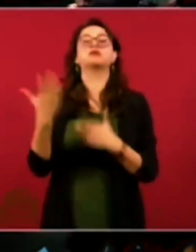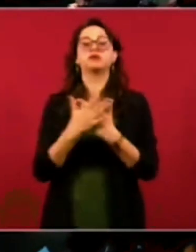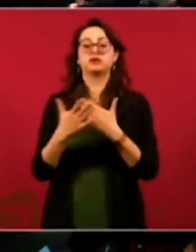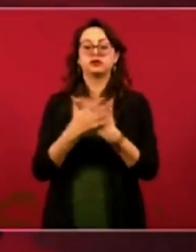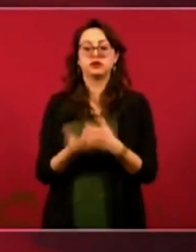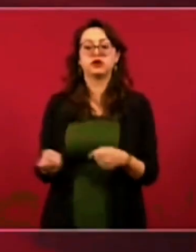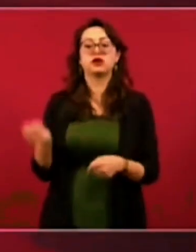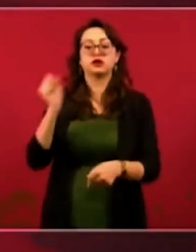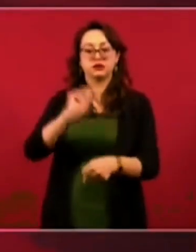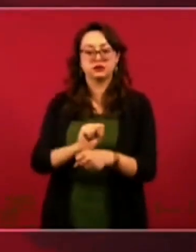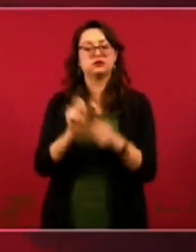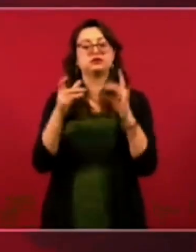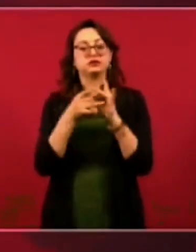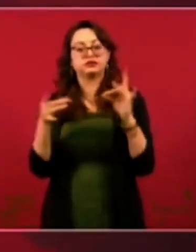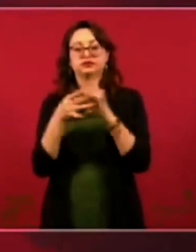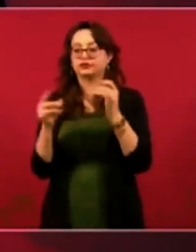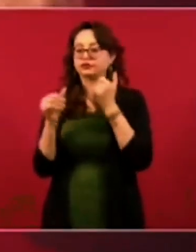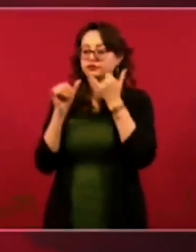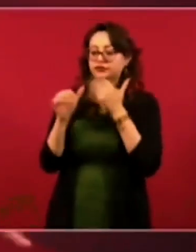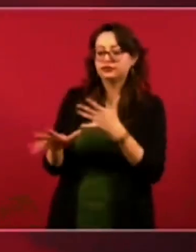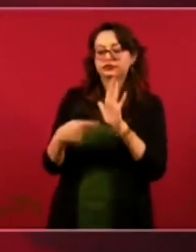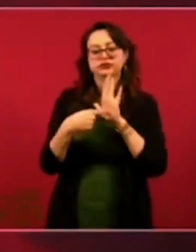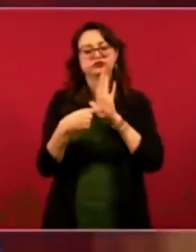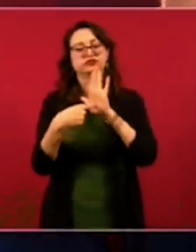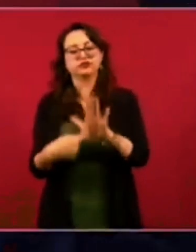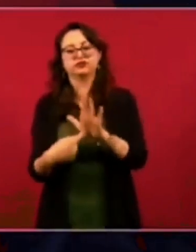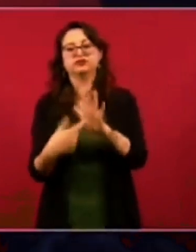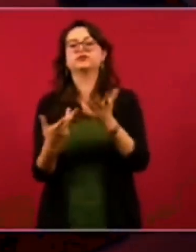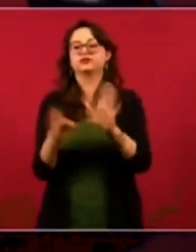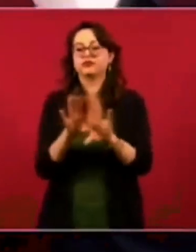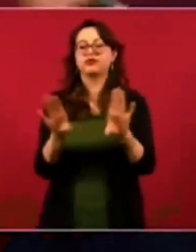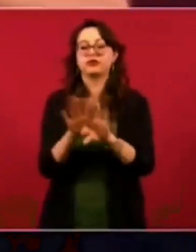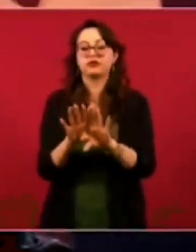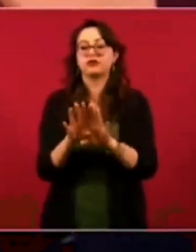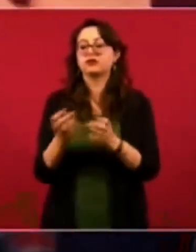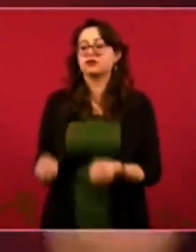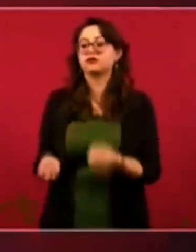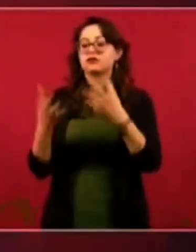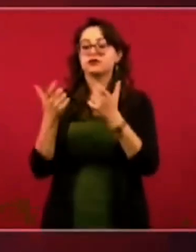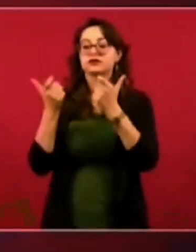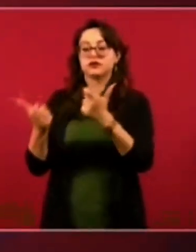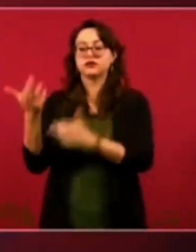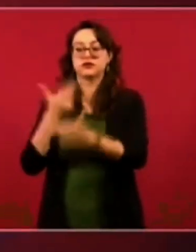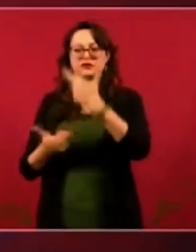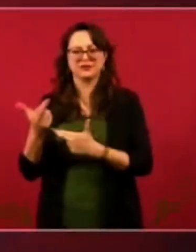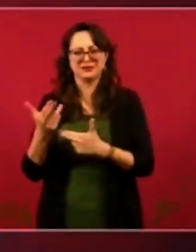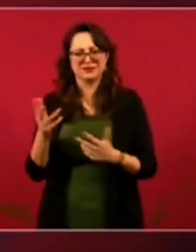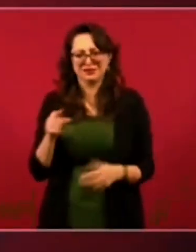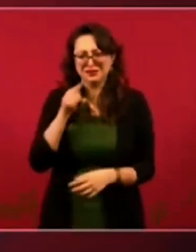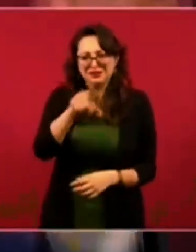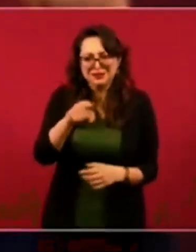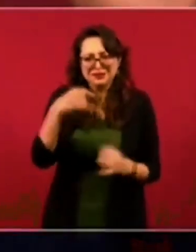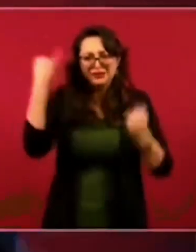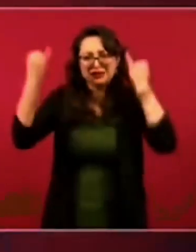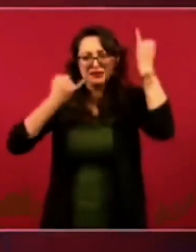cómo se dio el fraude, cuánto se ha recuperado, porque ya ustedes ya están hablando de 15 mil millones